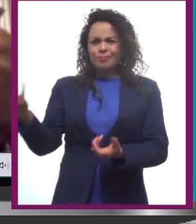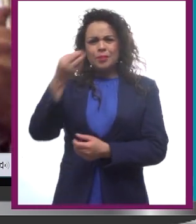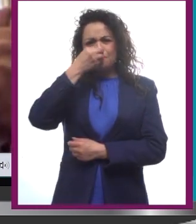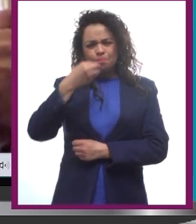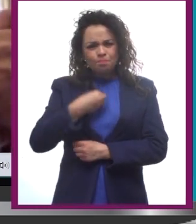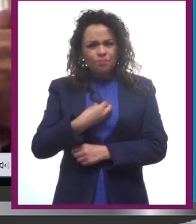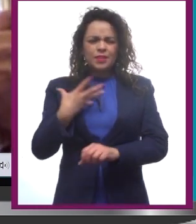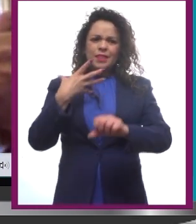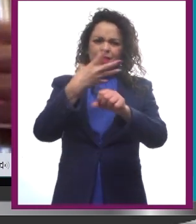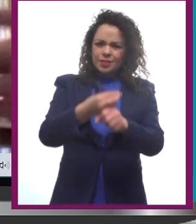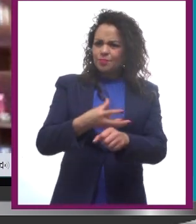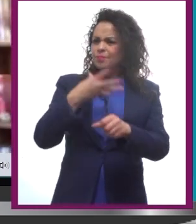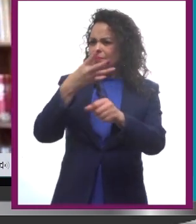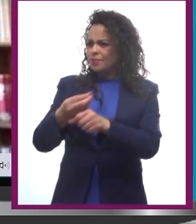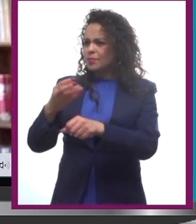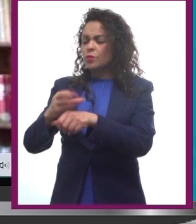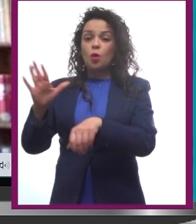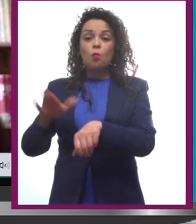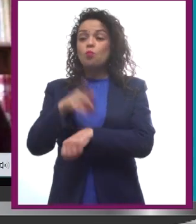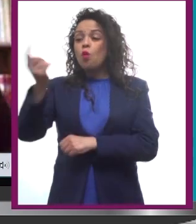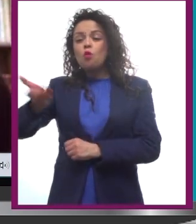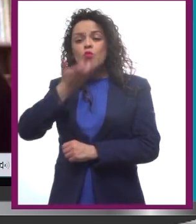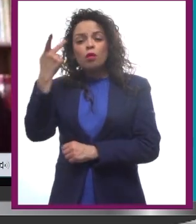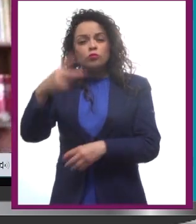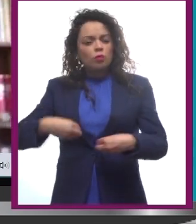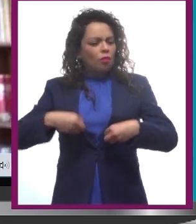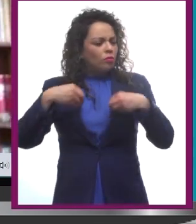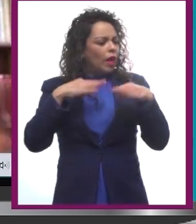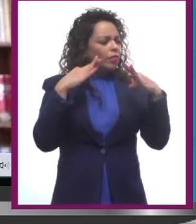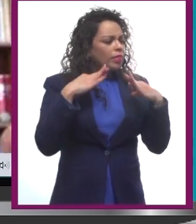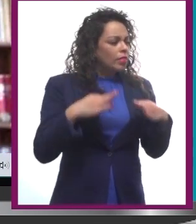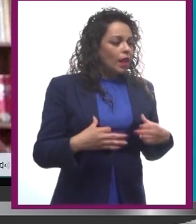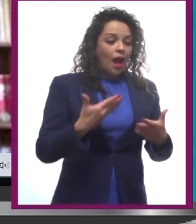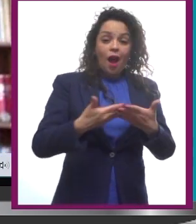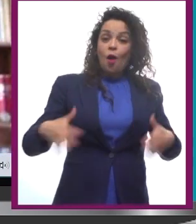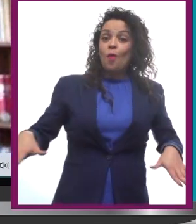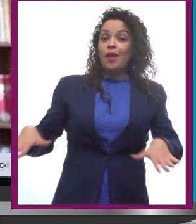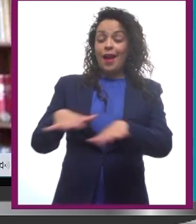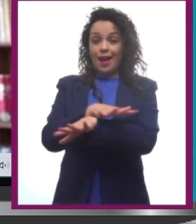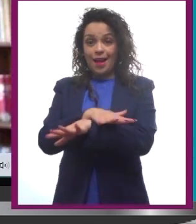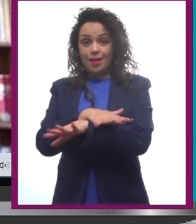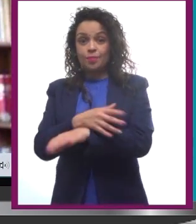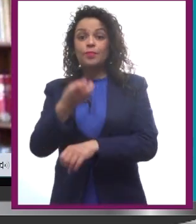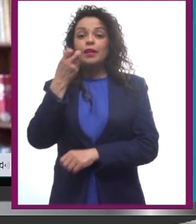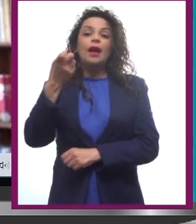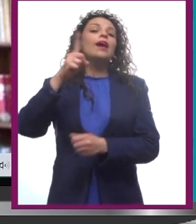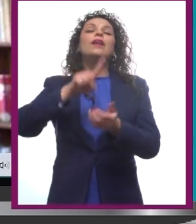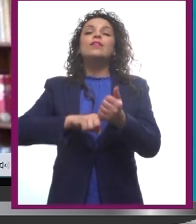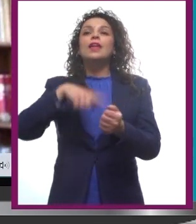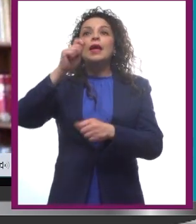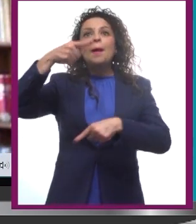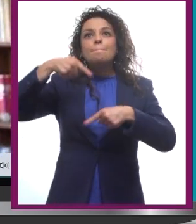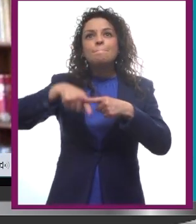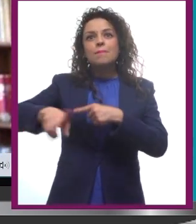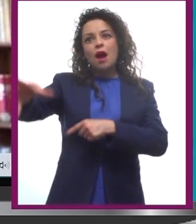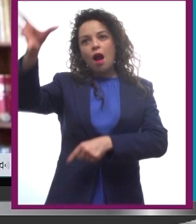de donde estaba tranquilo. Y entonces hace un efecto de iniciación. Él empieza a aprender muchas cosas de